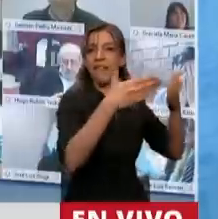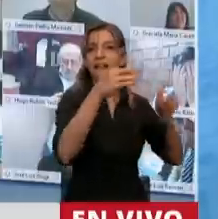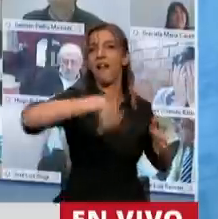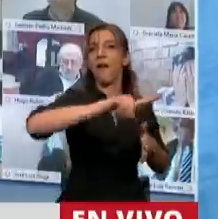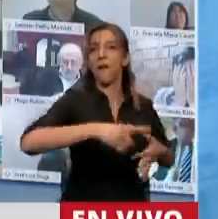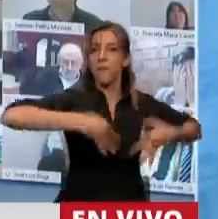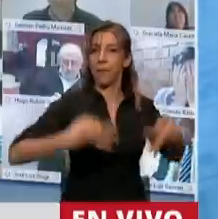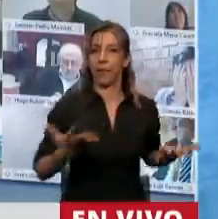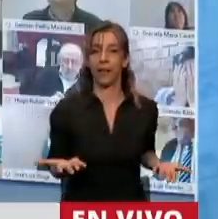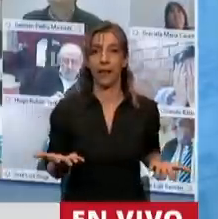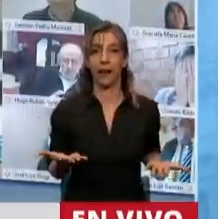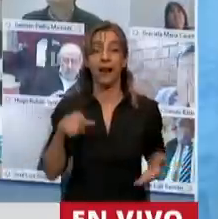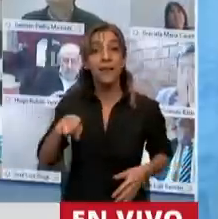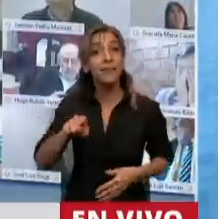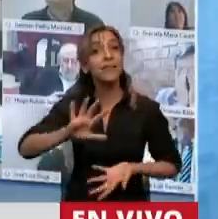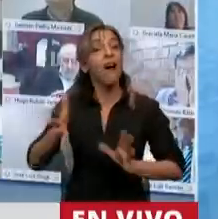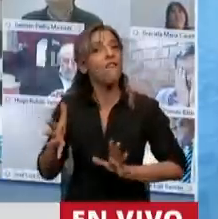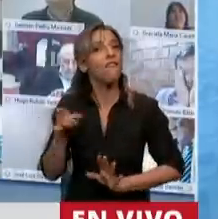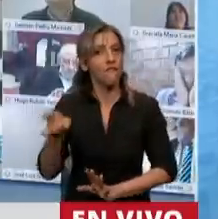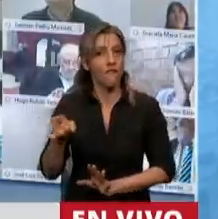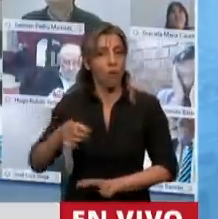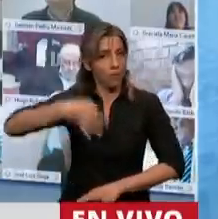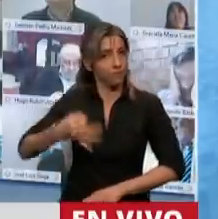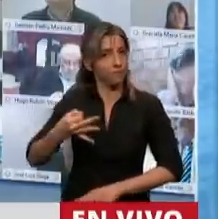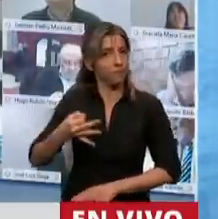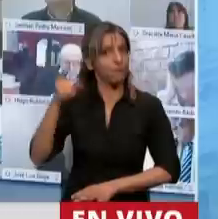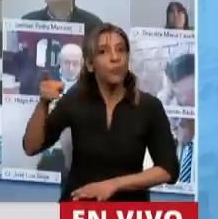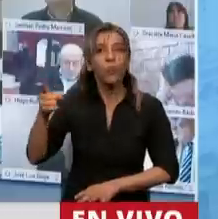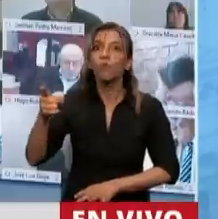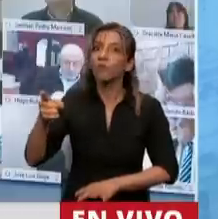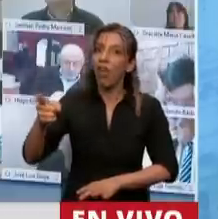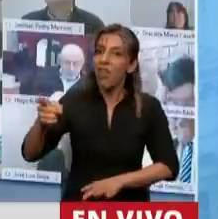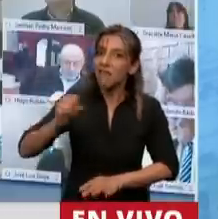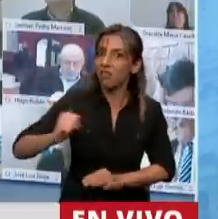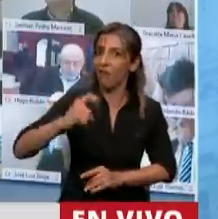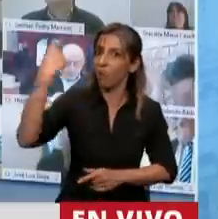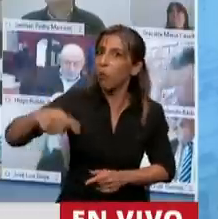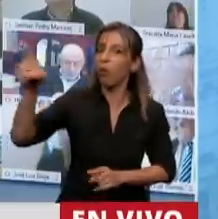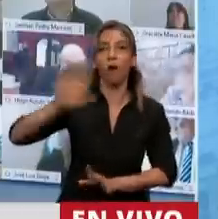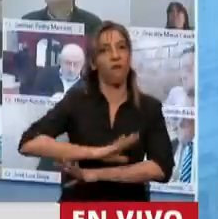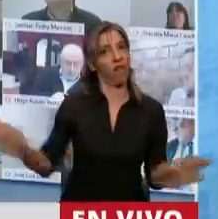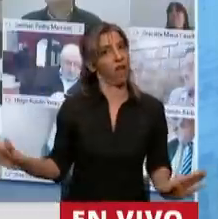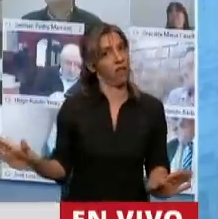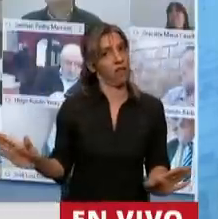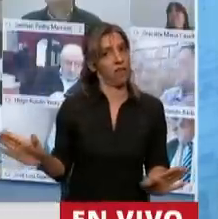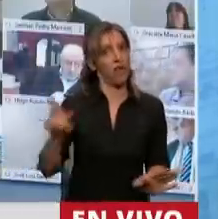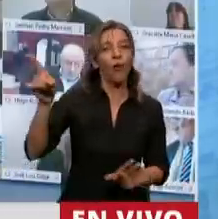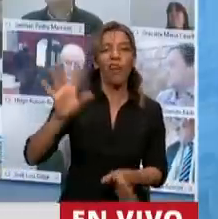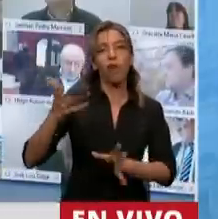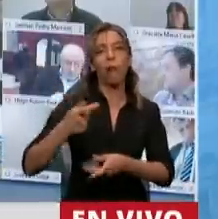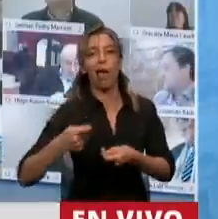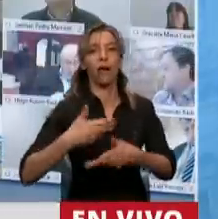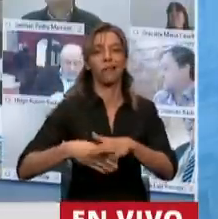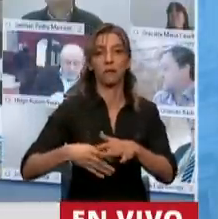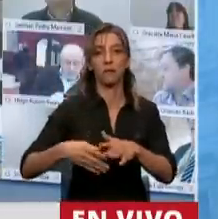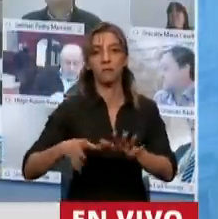la República no se jode, Presidente. Con la República no se negocia. A la República